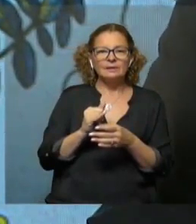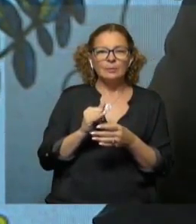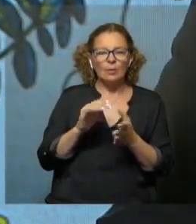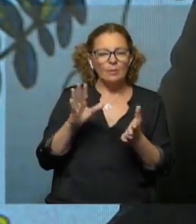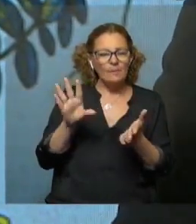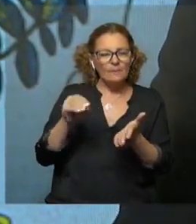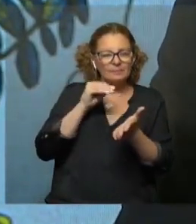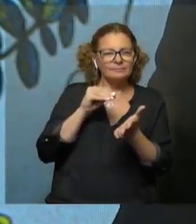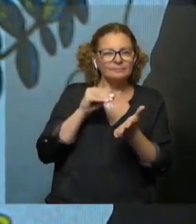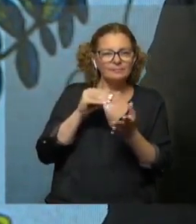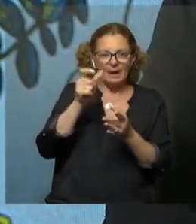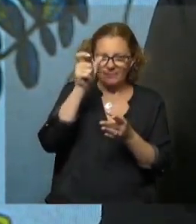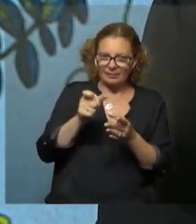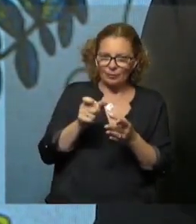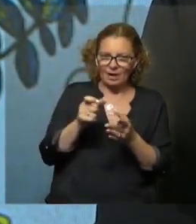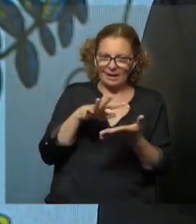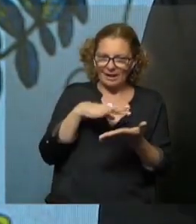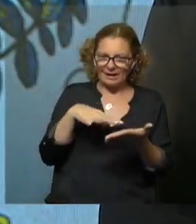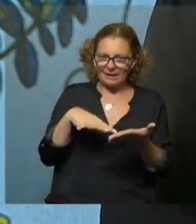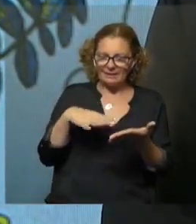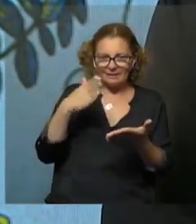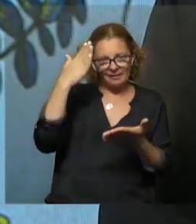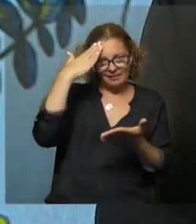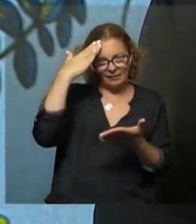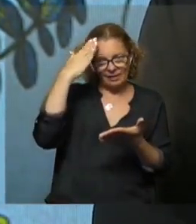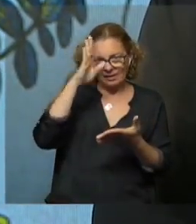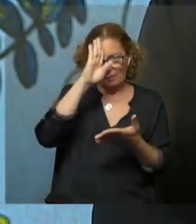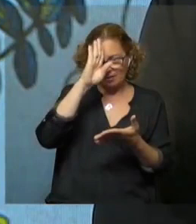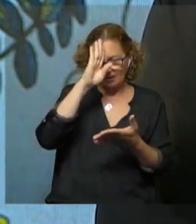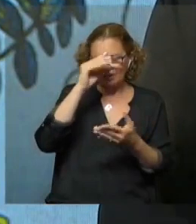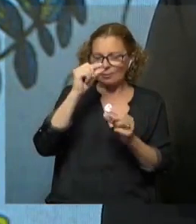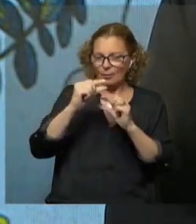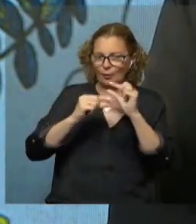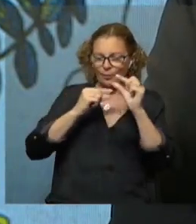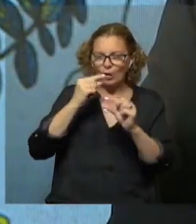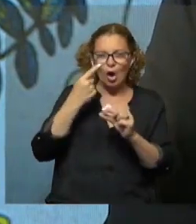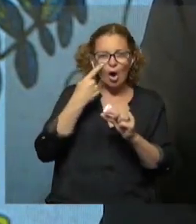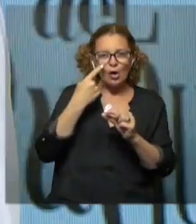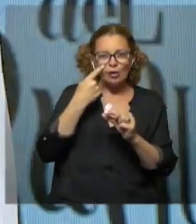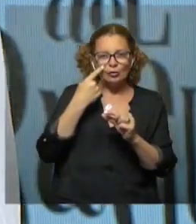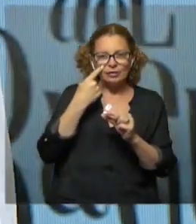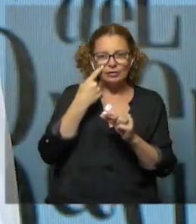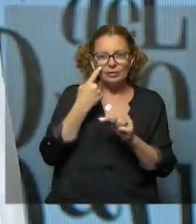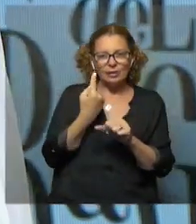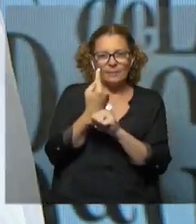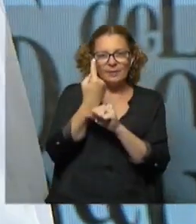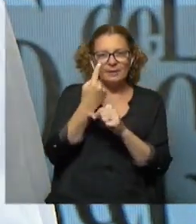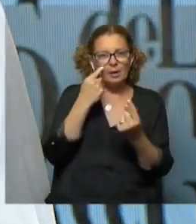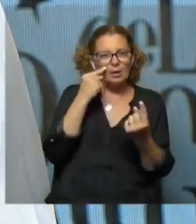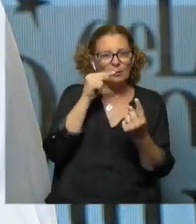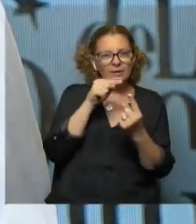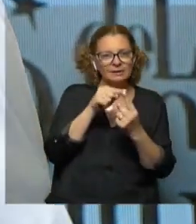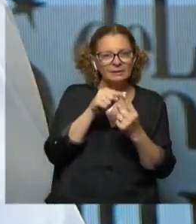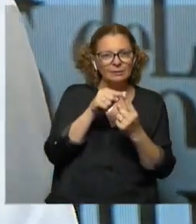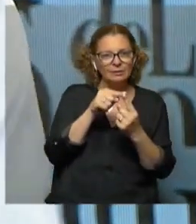imán para los lectores justamente el saber, ir aprendiendo, ir conociendo? Un primer objetivo es que